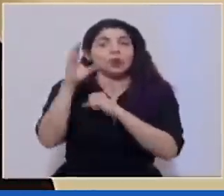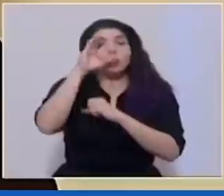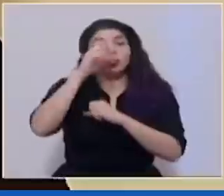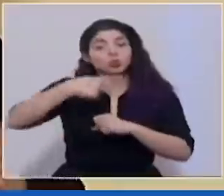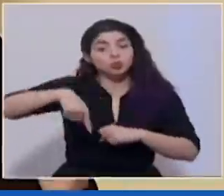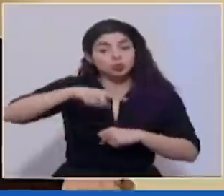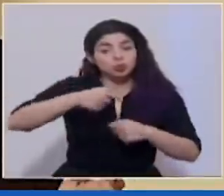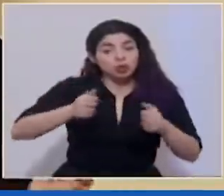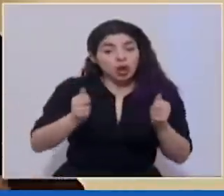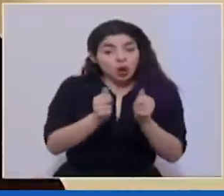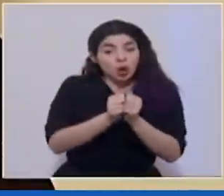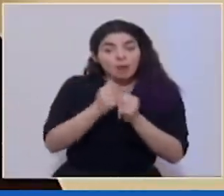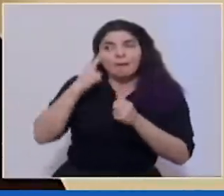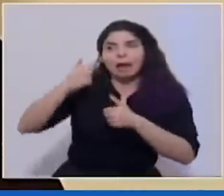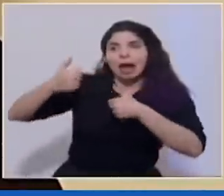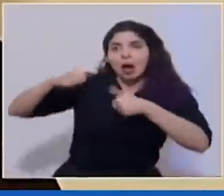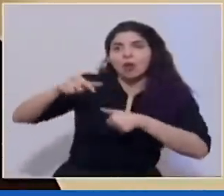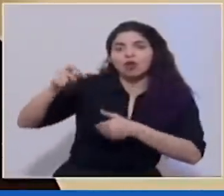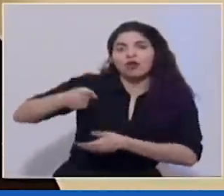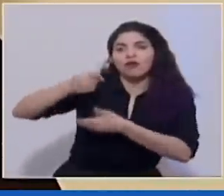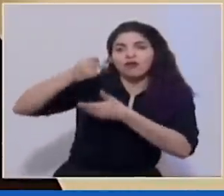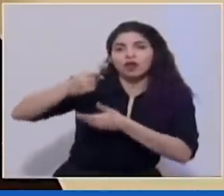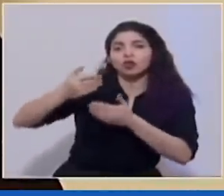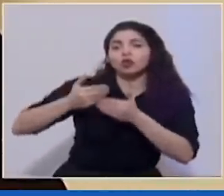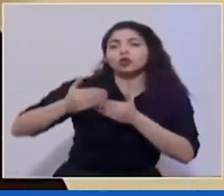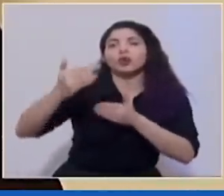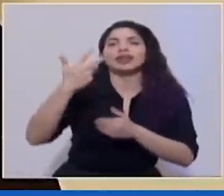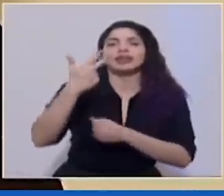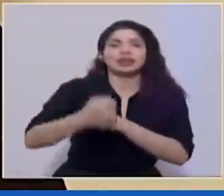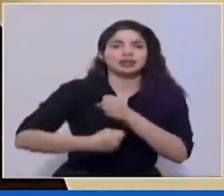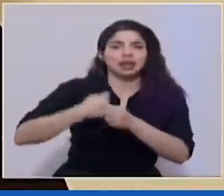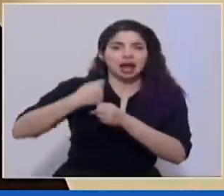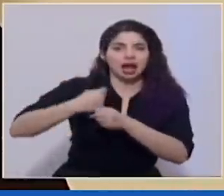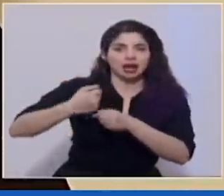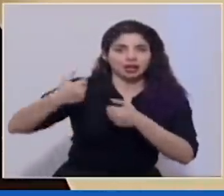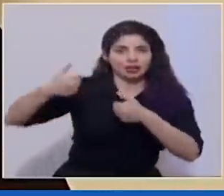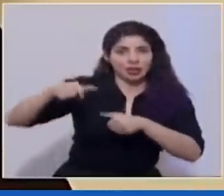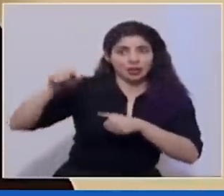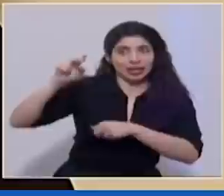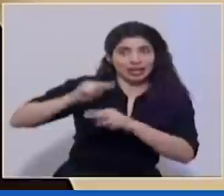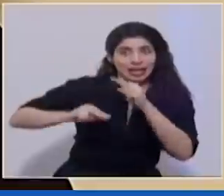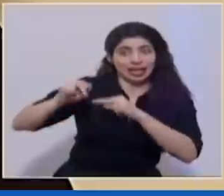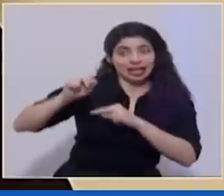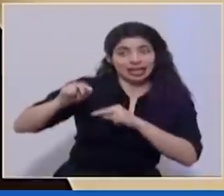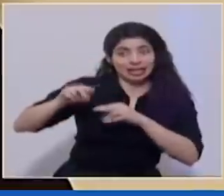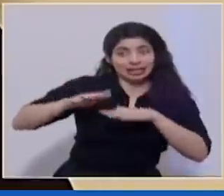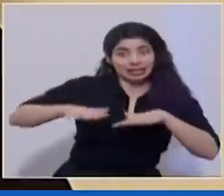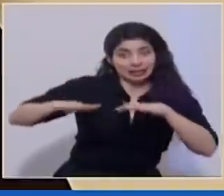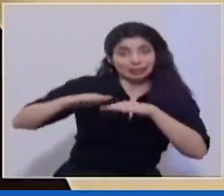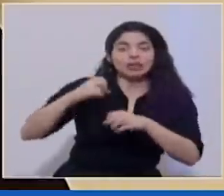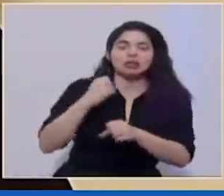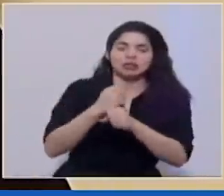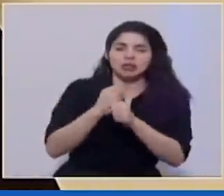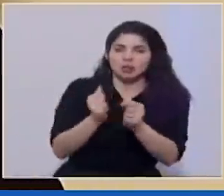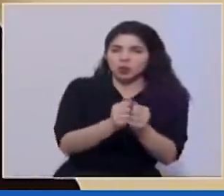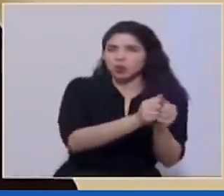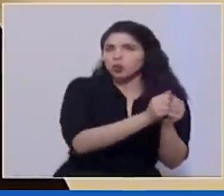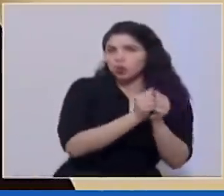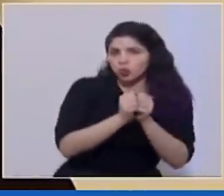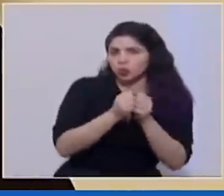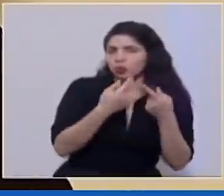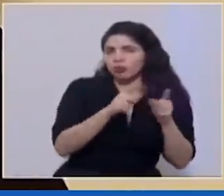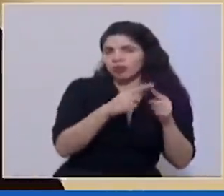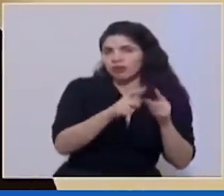fondo durante tres años adicionales y en ese espacio pues también trabajaremos de manera conjunta con diversos